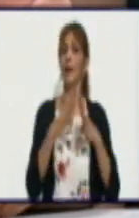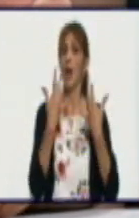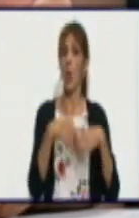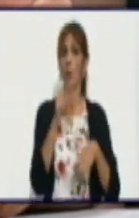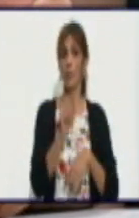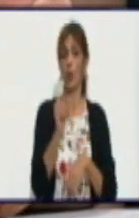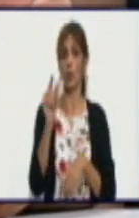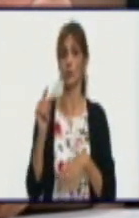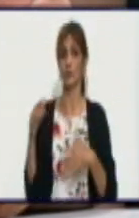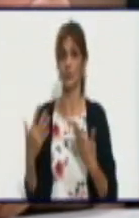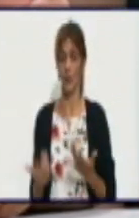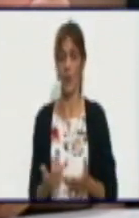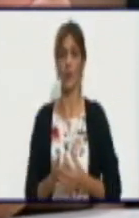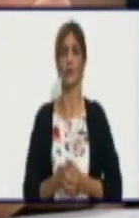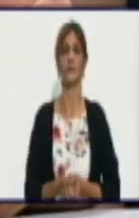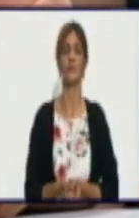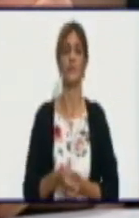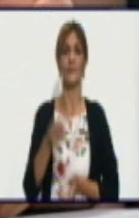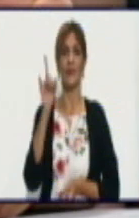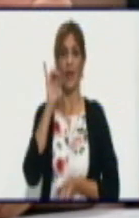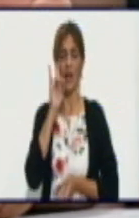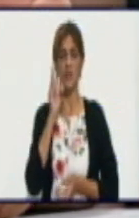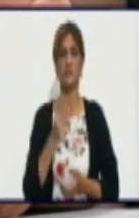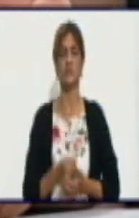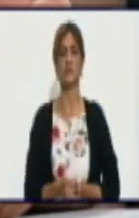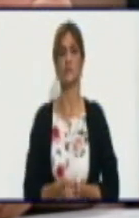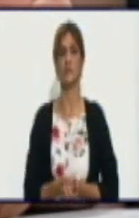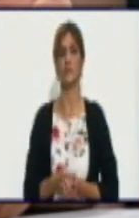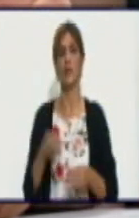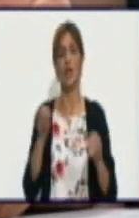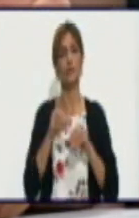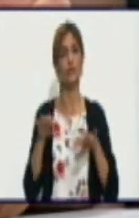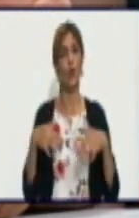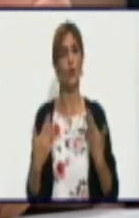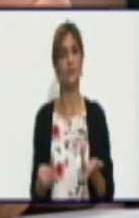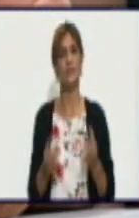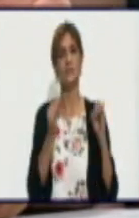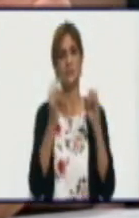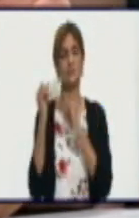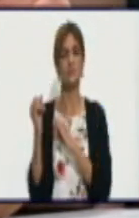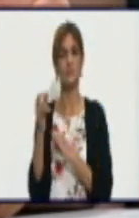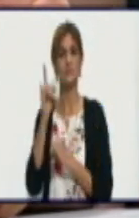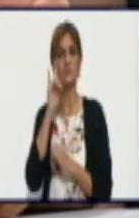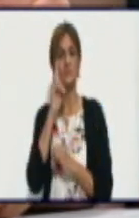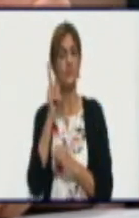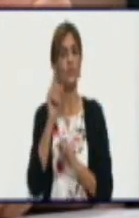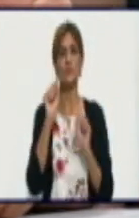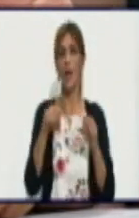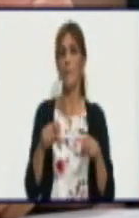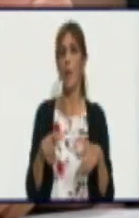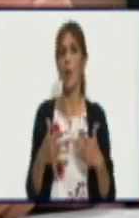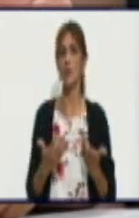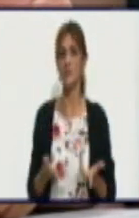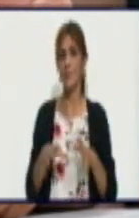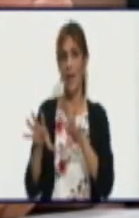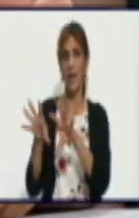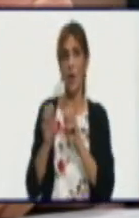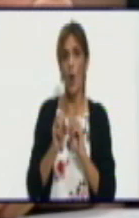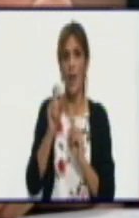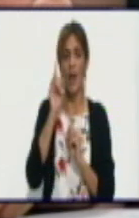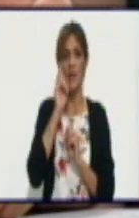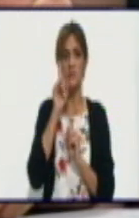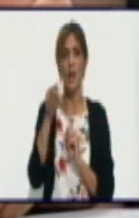en una distancia excesiva de los puntos donde se acopia la leche fresca y no sea posible su recogida, la pueden